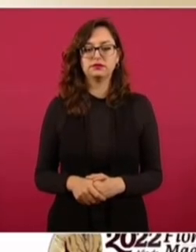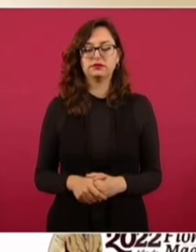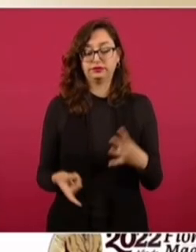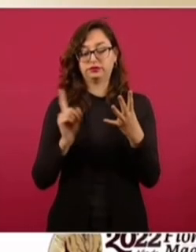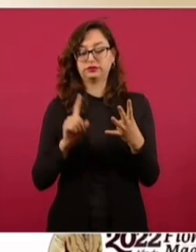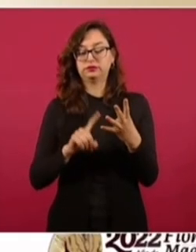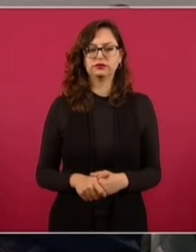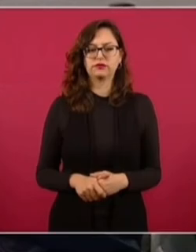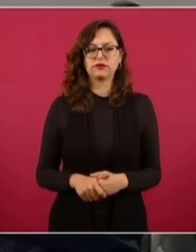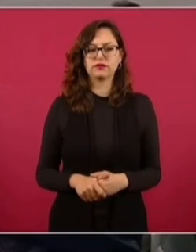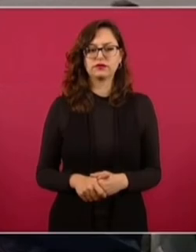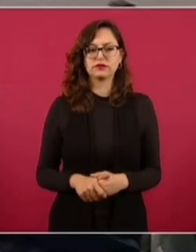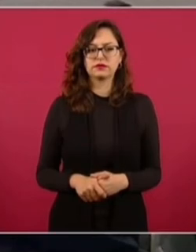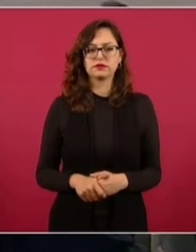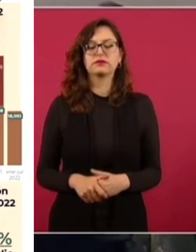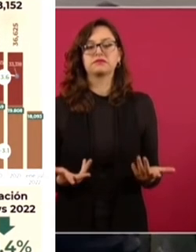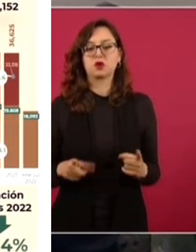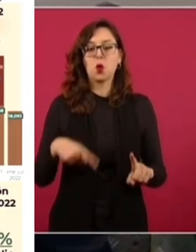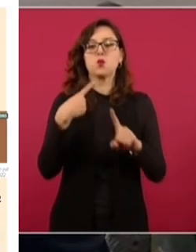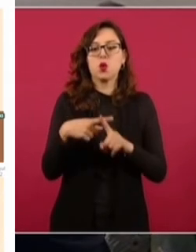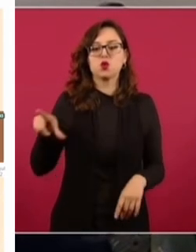Homicidio. Por gobierno.